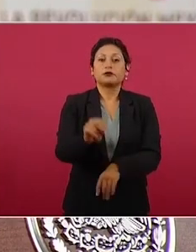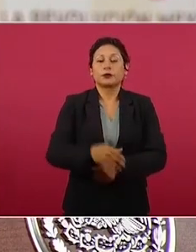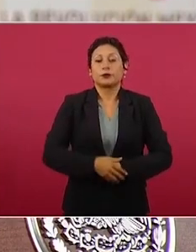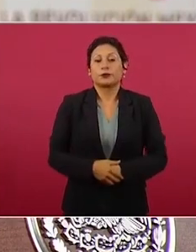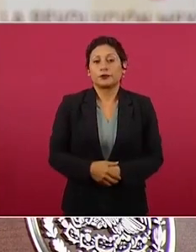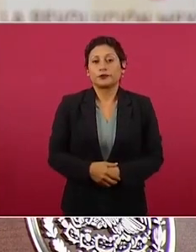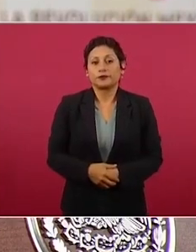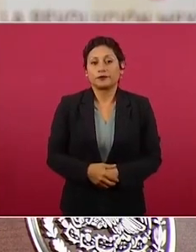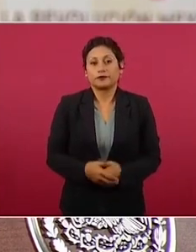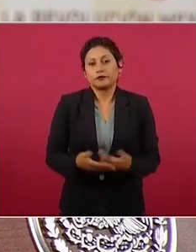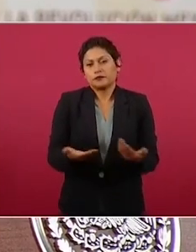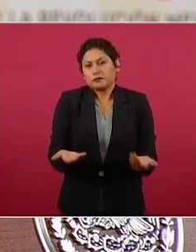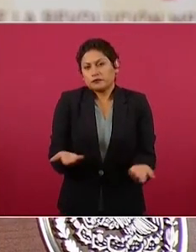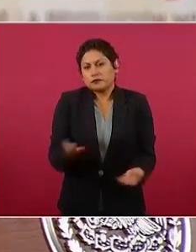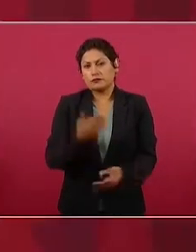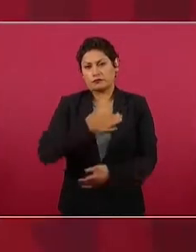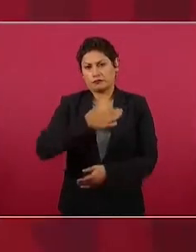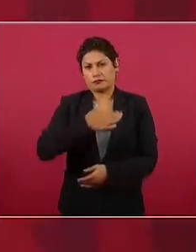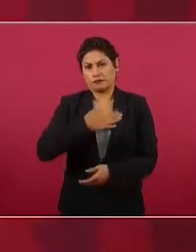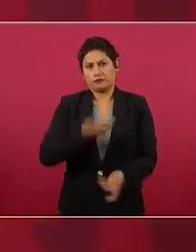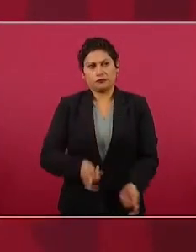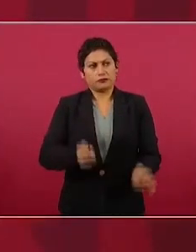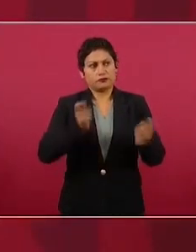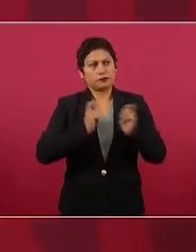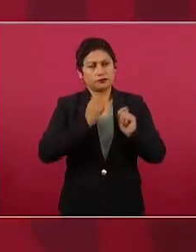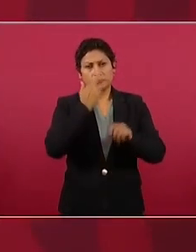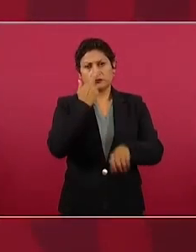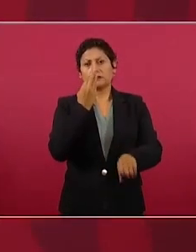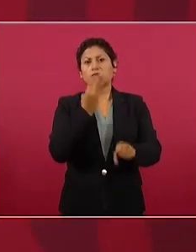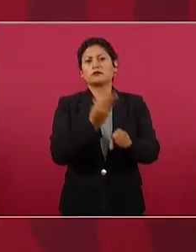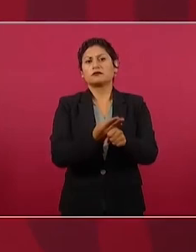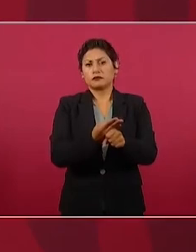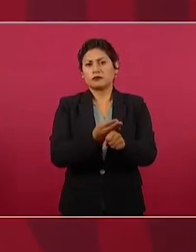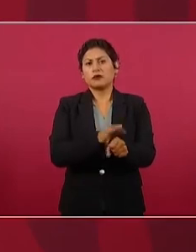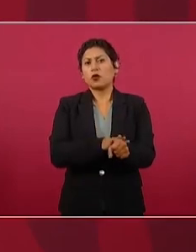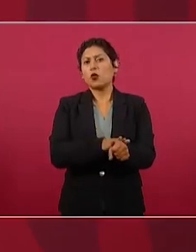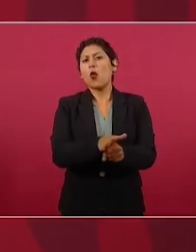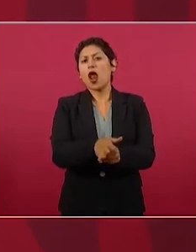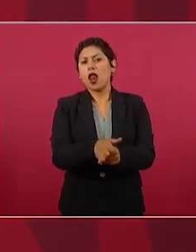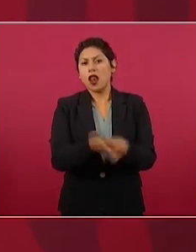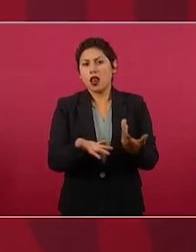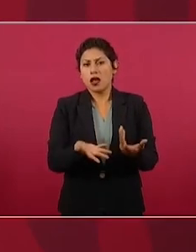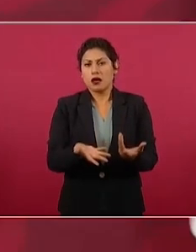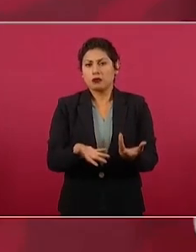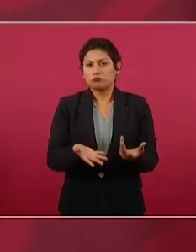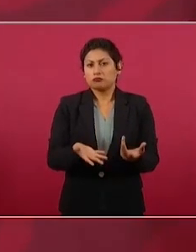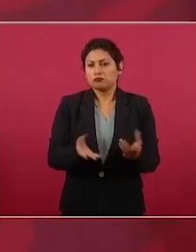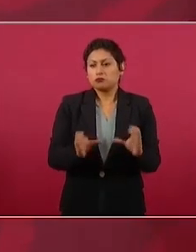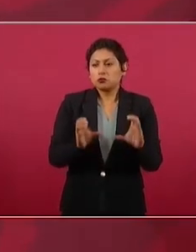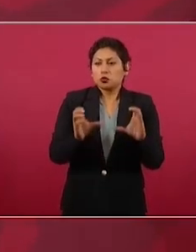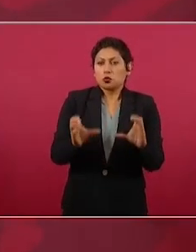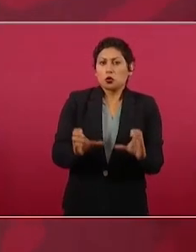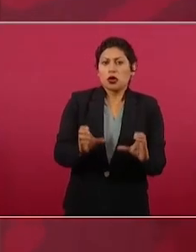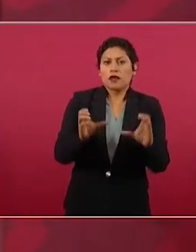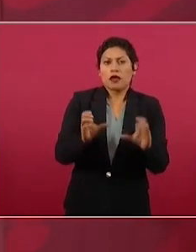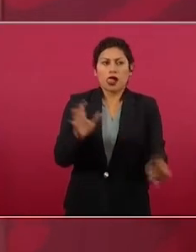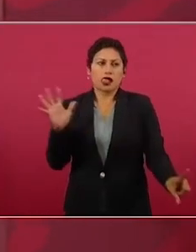yo cuido de que nadie sea perseguido